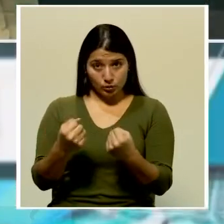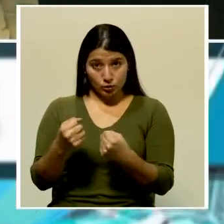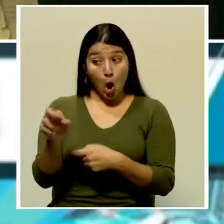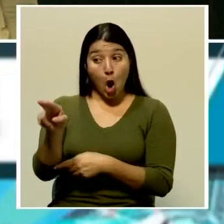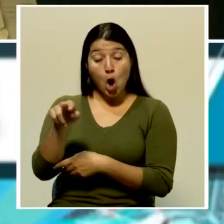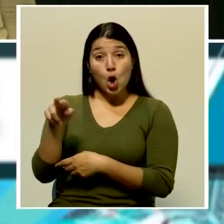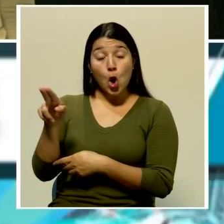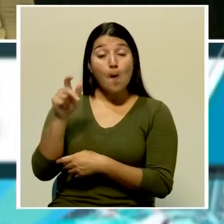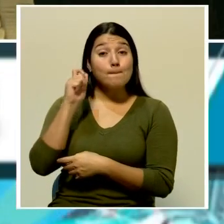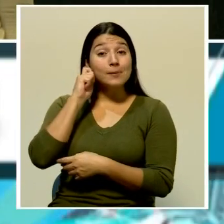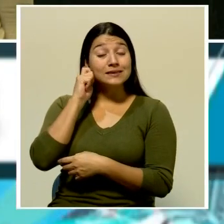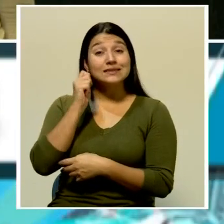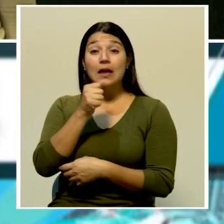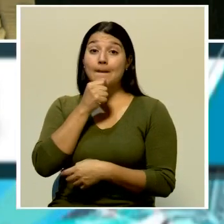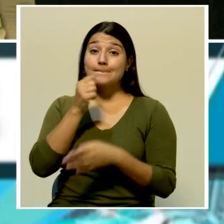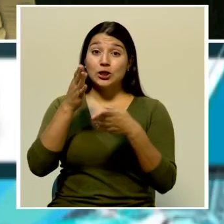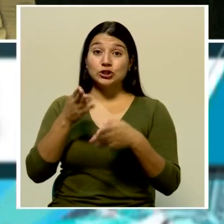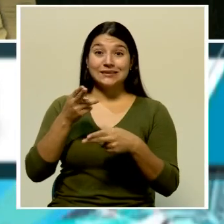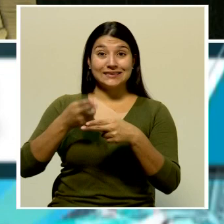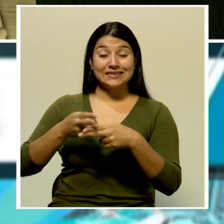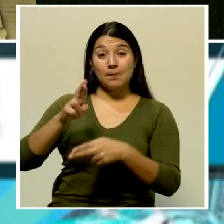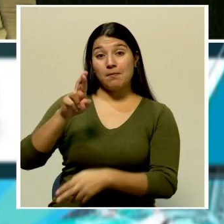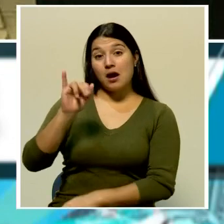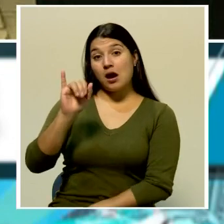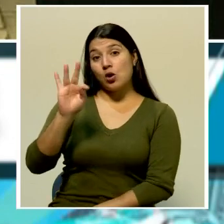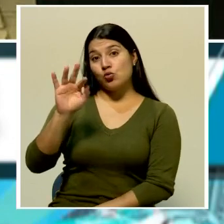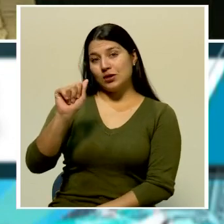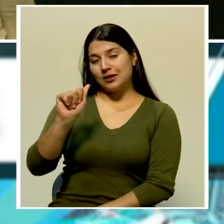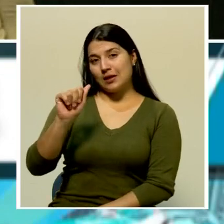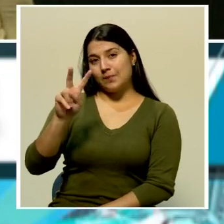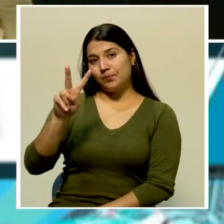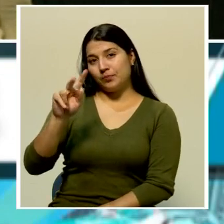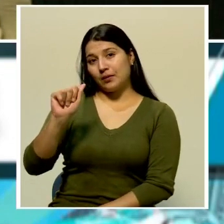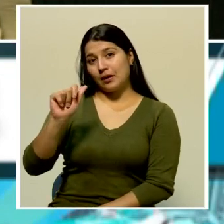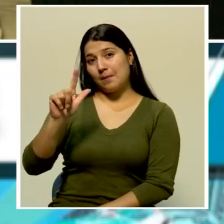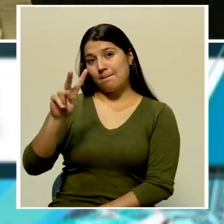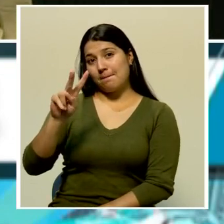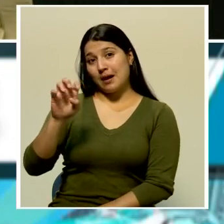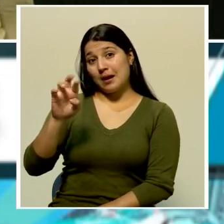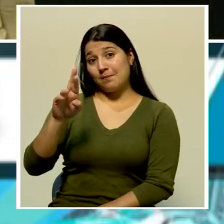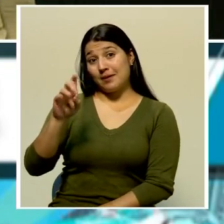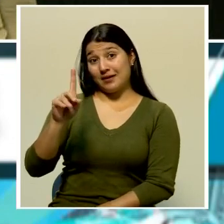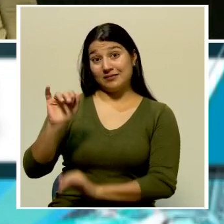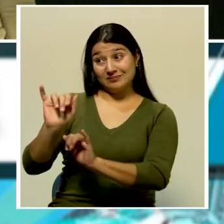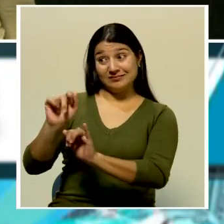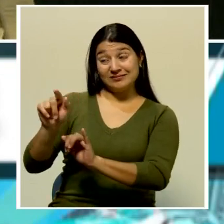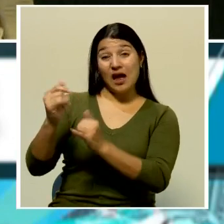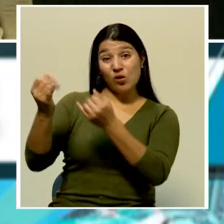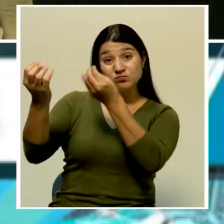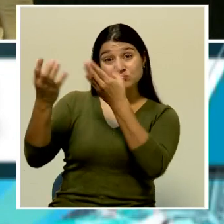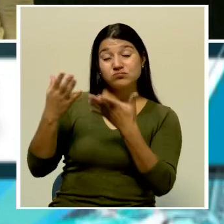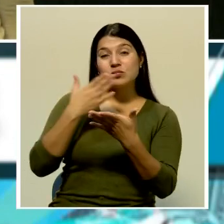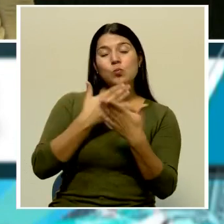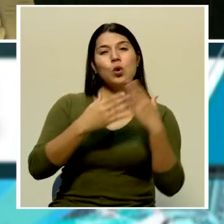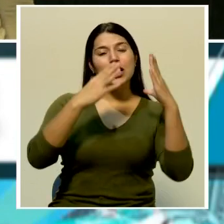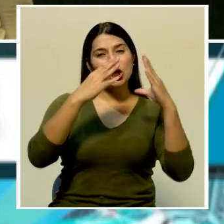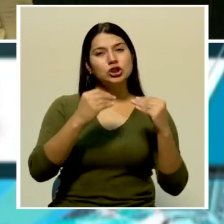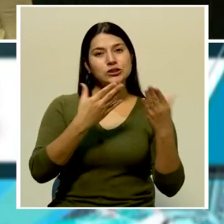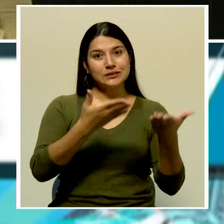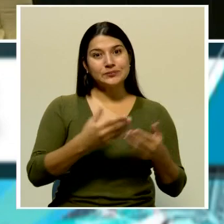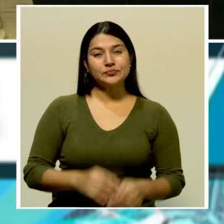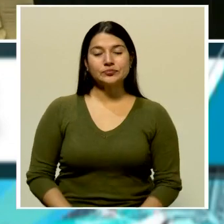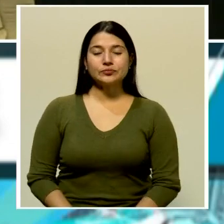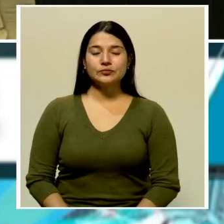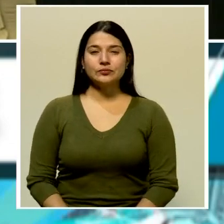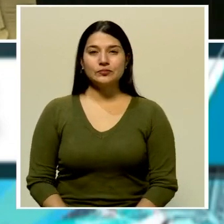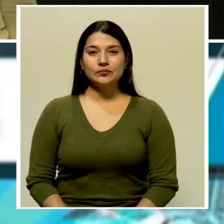periodista Rita Valverde se encuentra en esta región del país y nos amplía esta información. Buenas noches, Rita. Adelante.